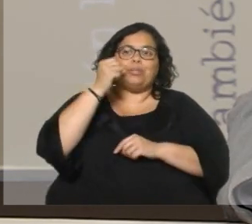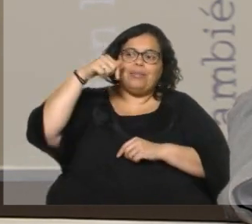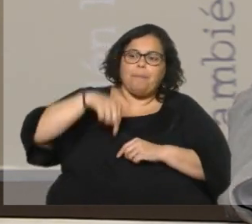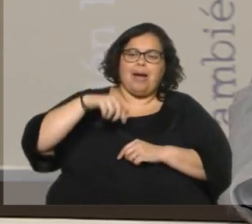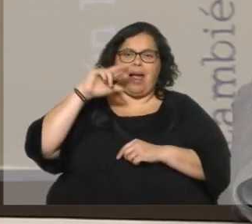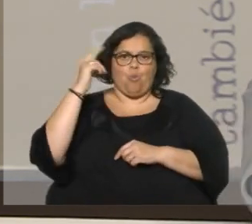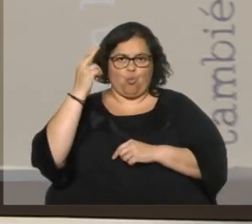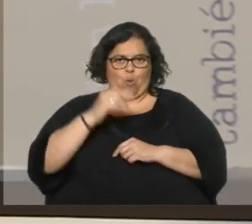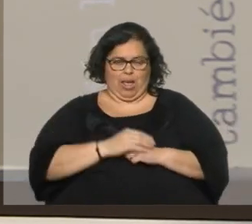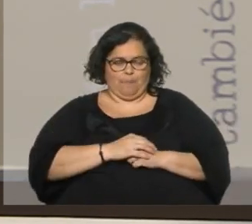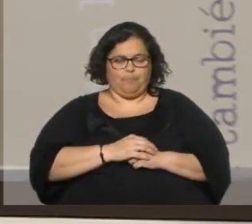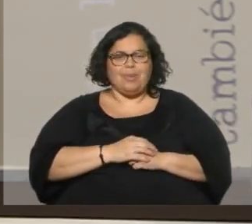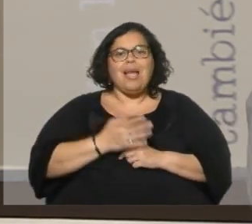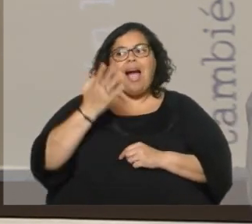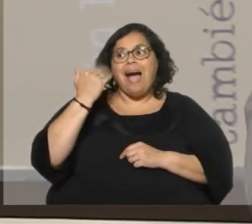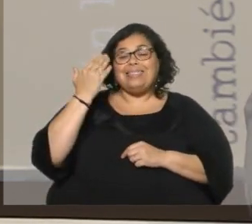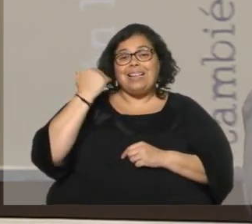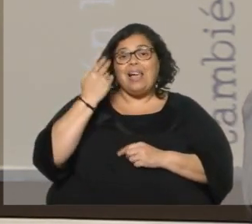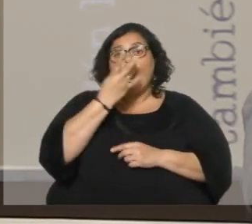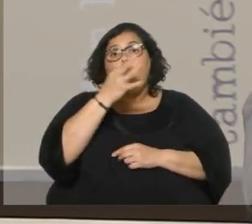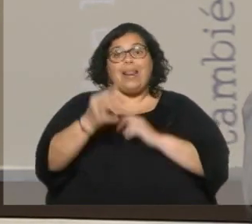40 años,